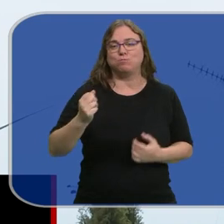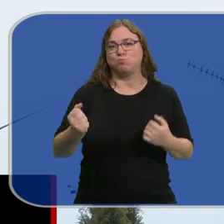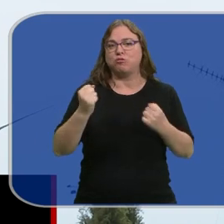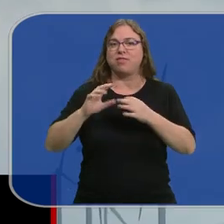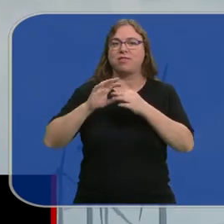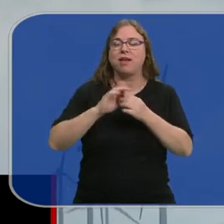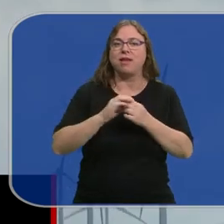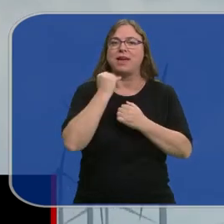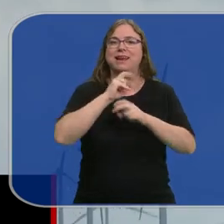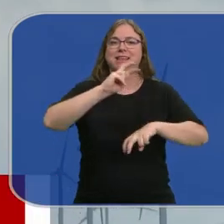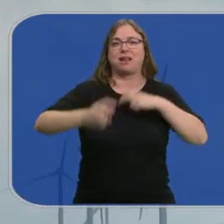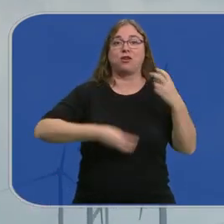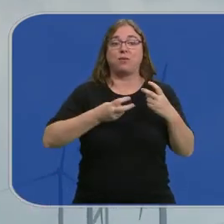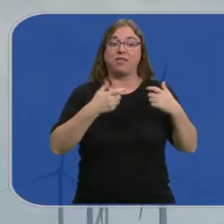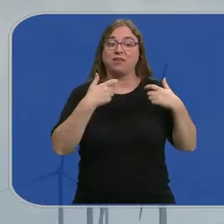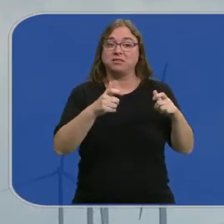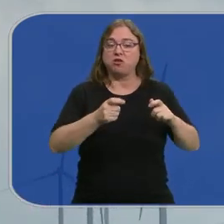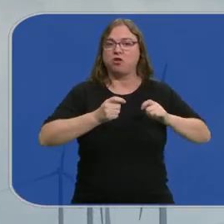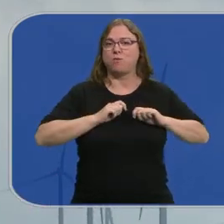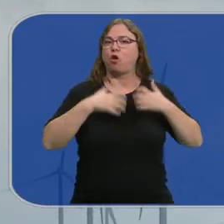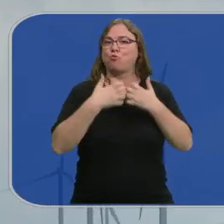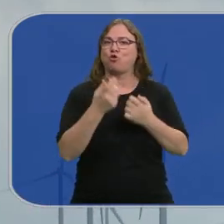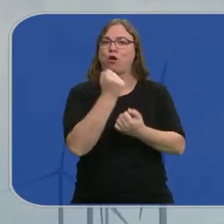y el sector uno de los motores de nuestra economía.